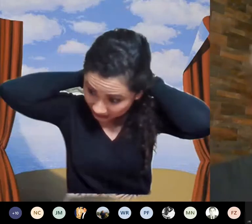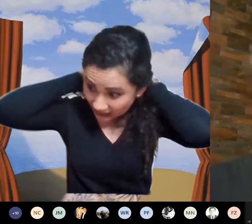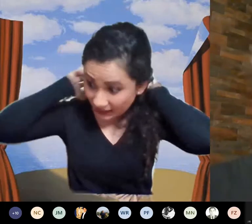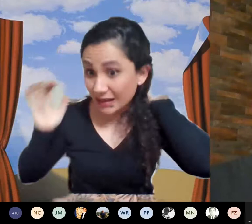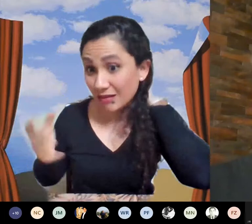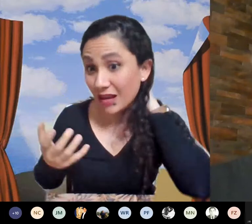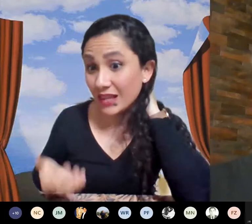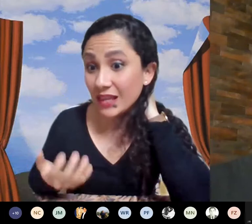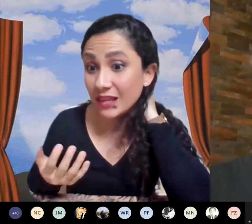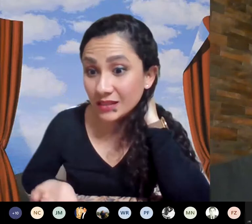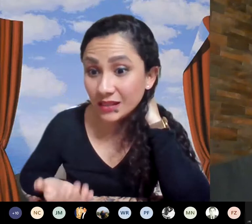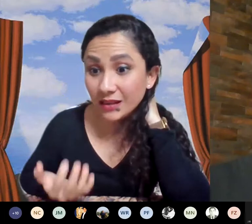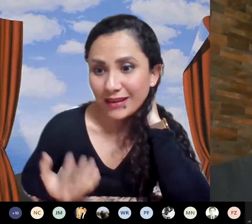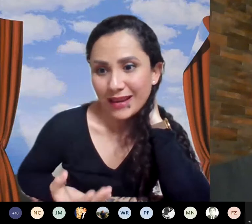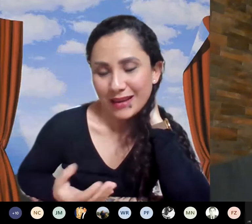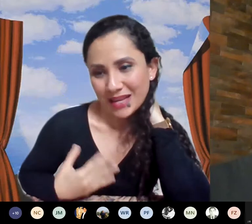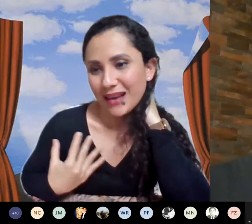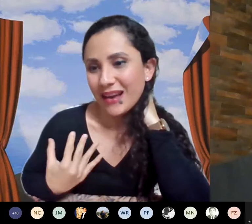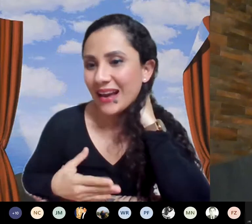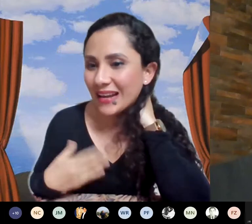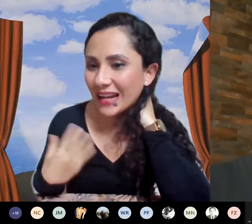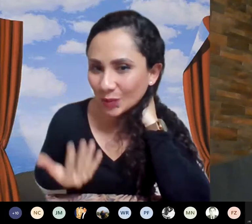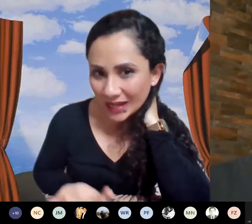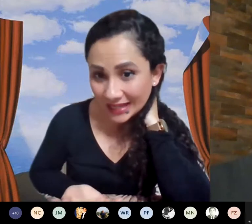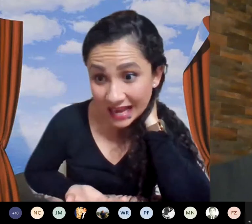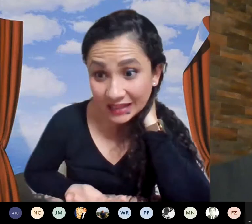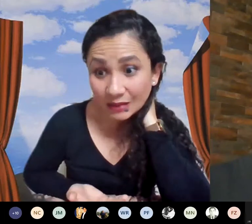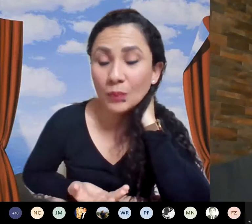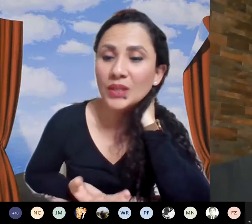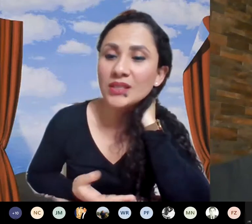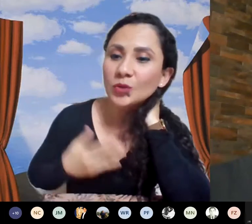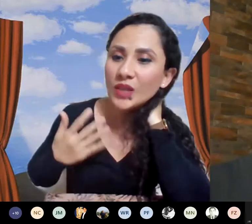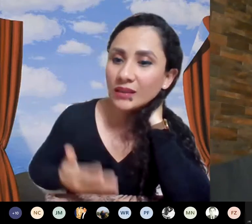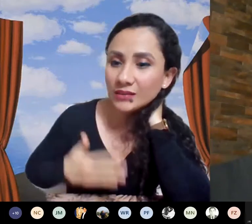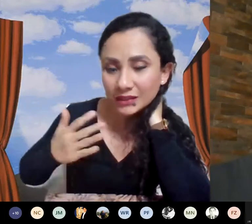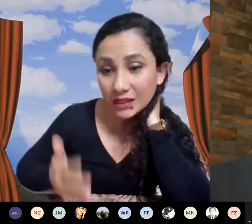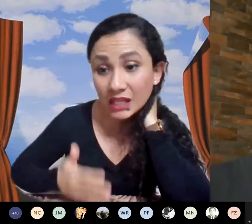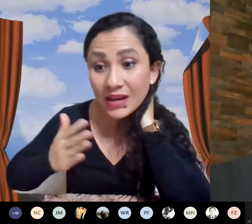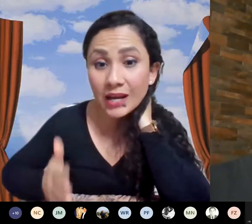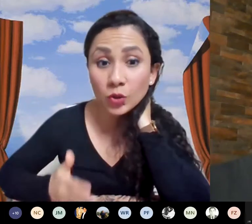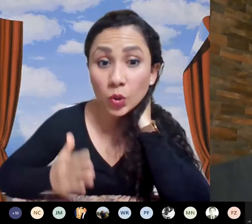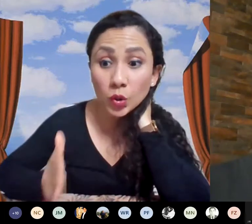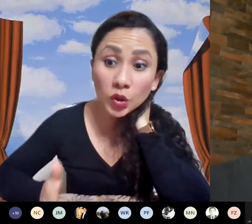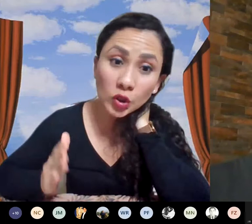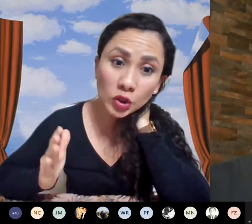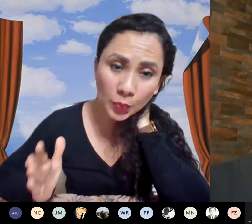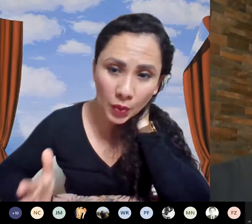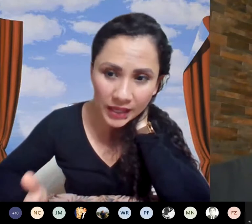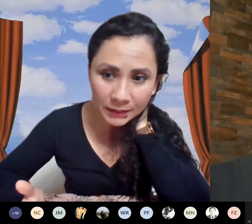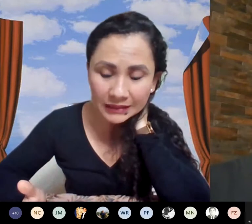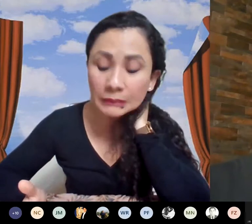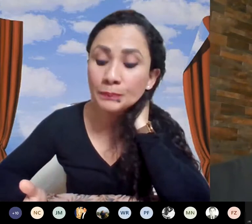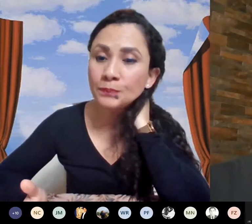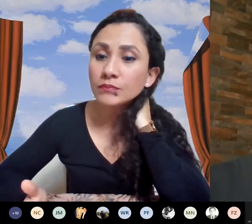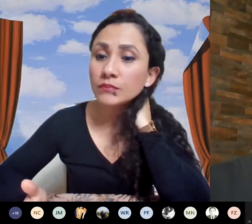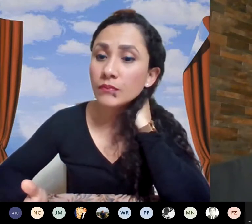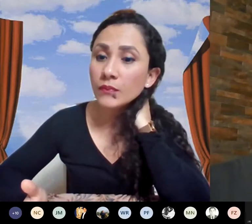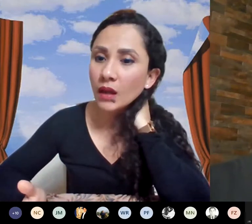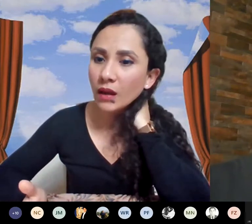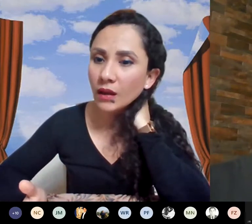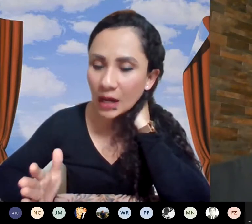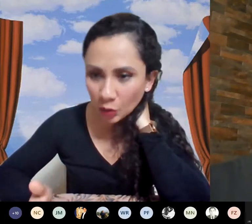si he de decir que en la actualidad mis estudiantes que están trabajando con otros problemas